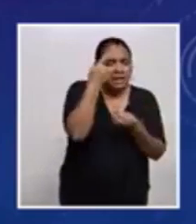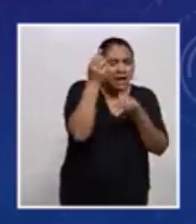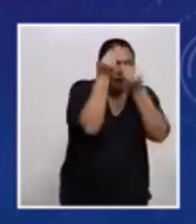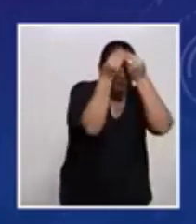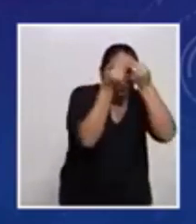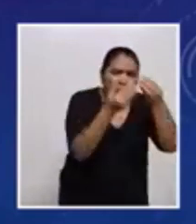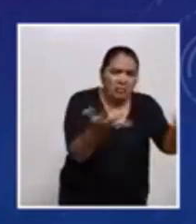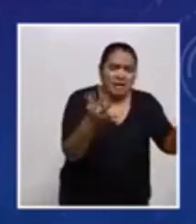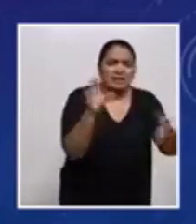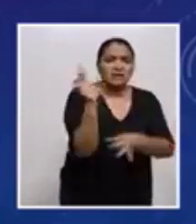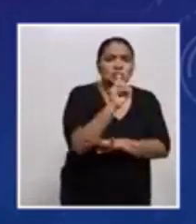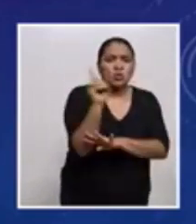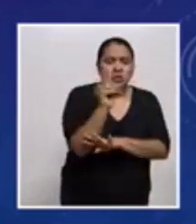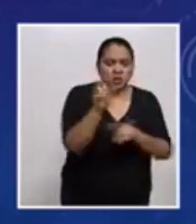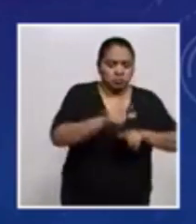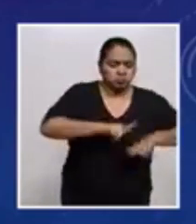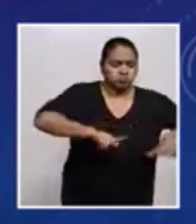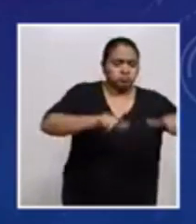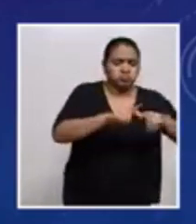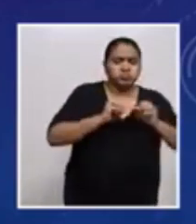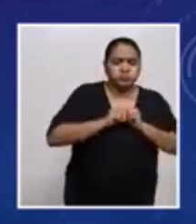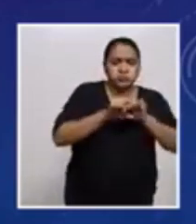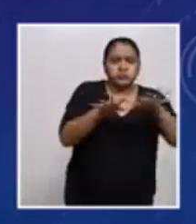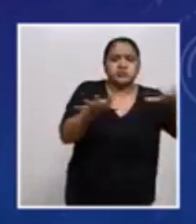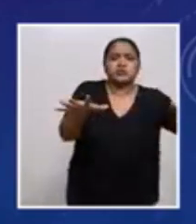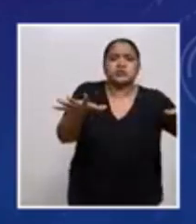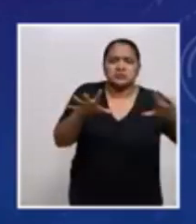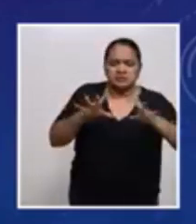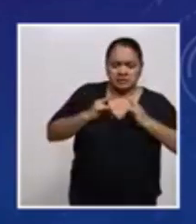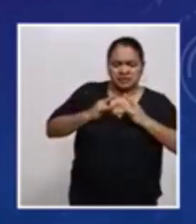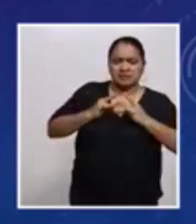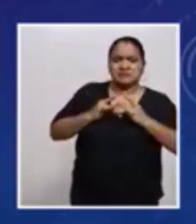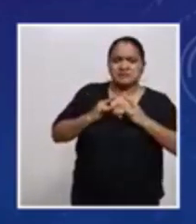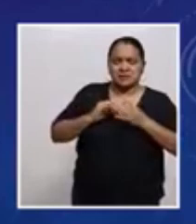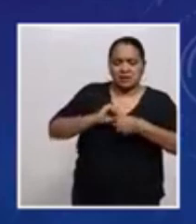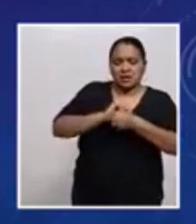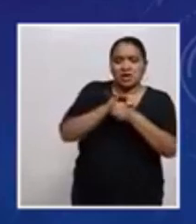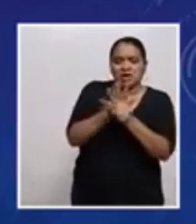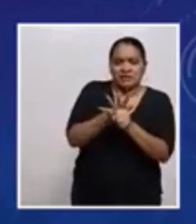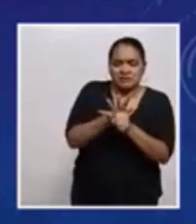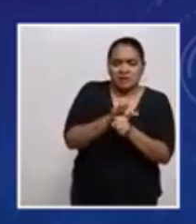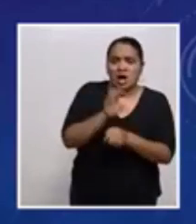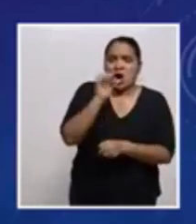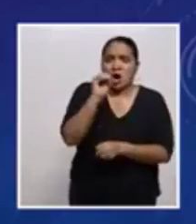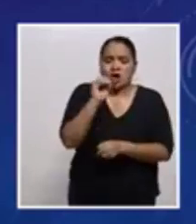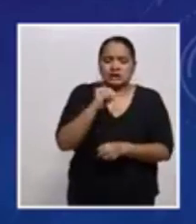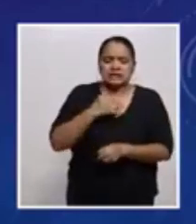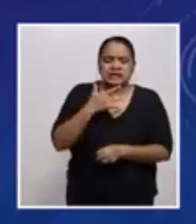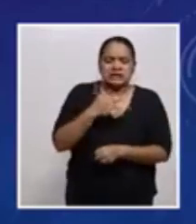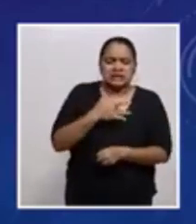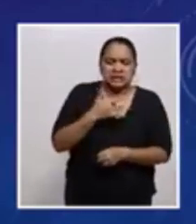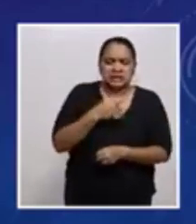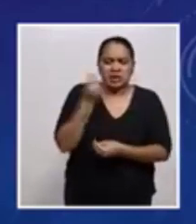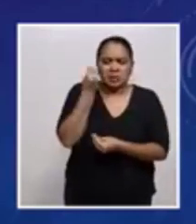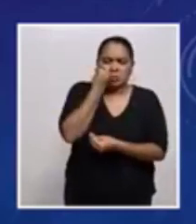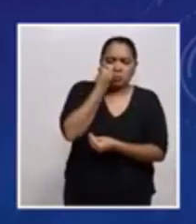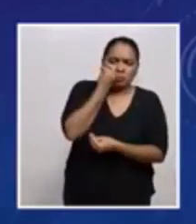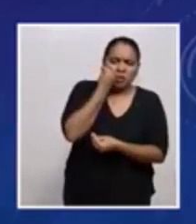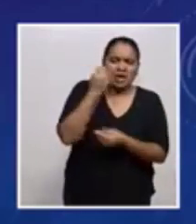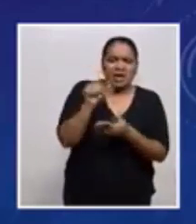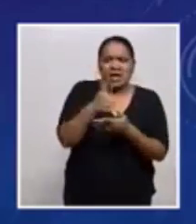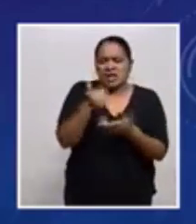algún lugar donde esté presentándose esta enfermedad o algunos síntomas que sugieran que puede estar